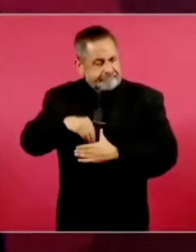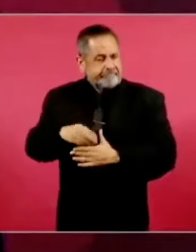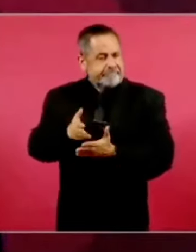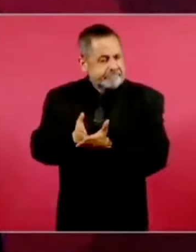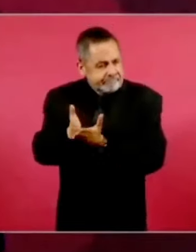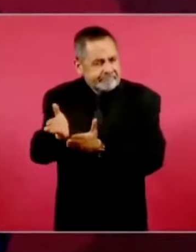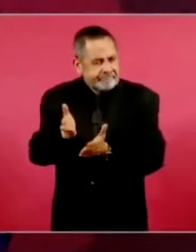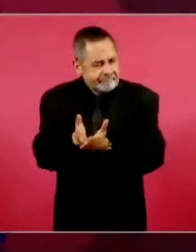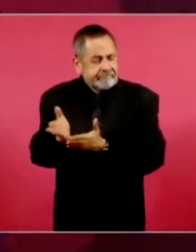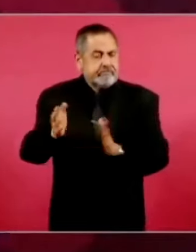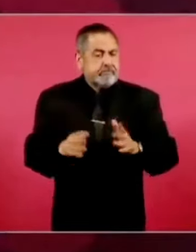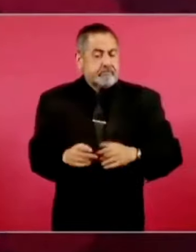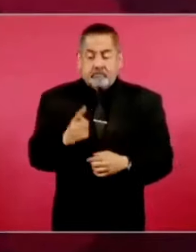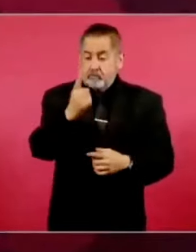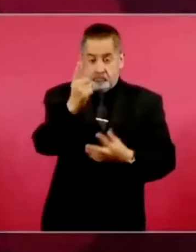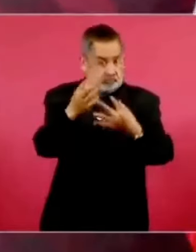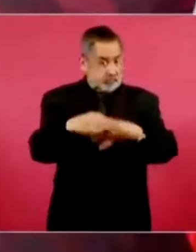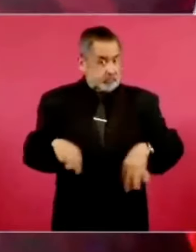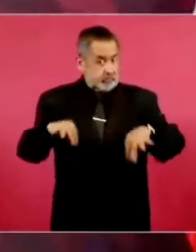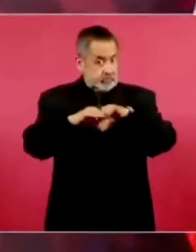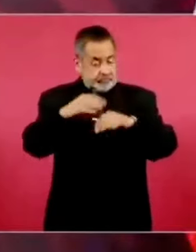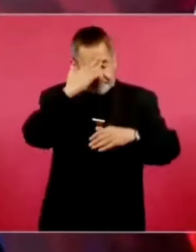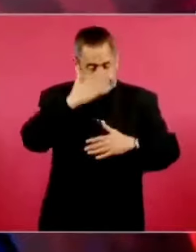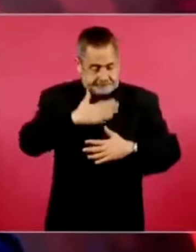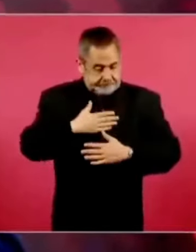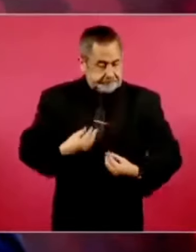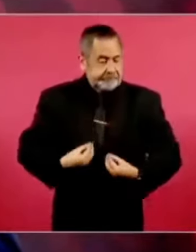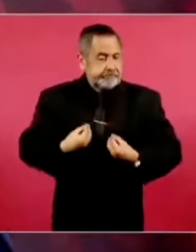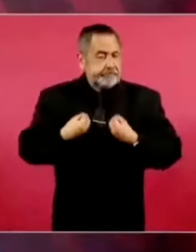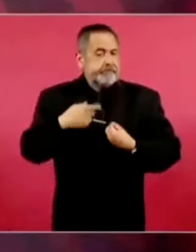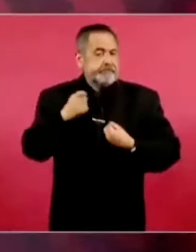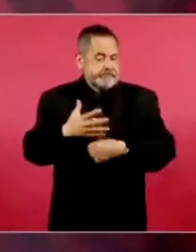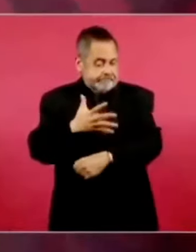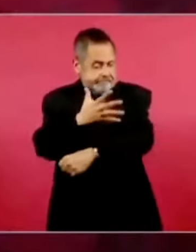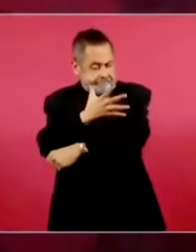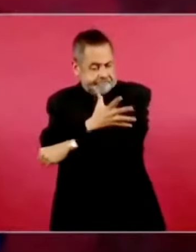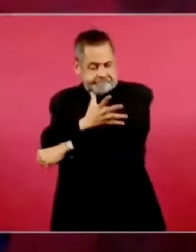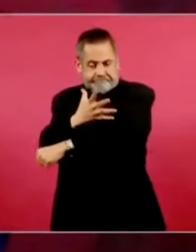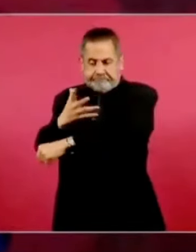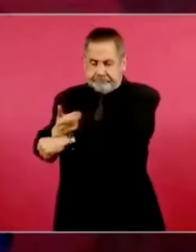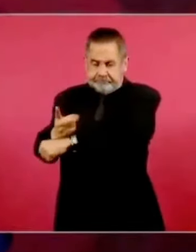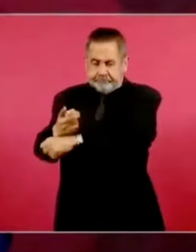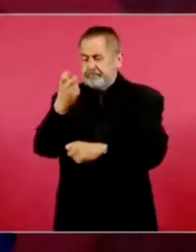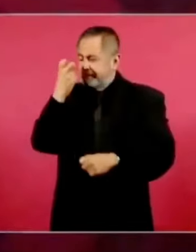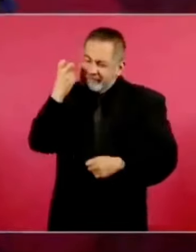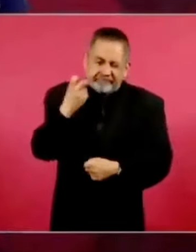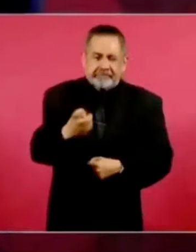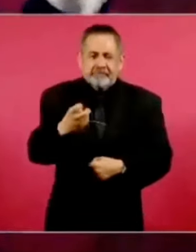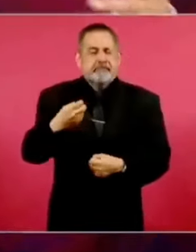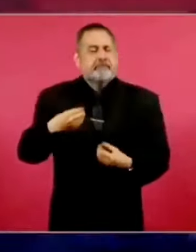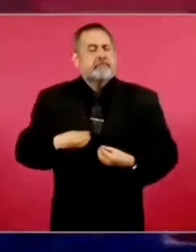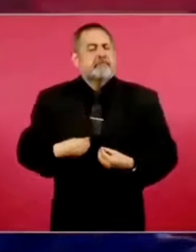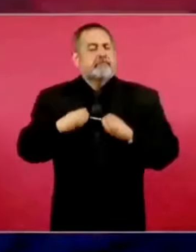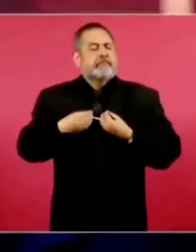que estimamos más importante en nuestra vida es la honestidad. Entonces,